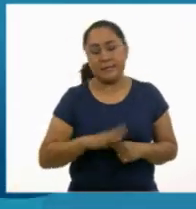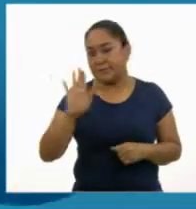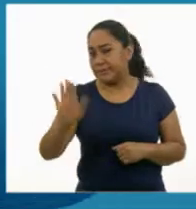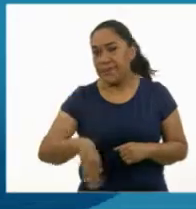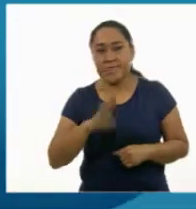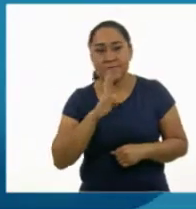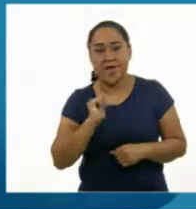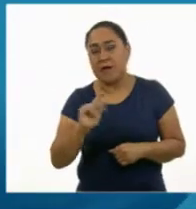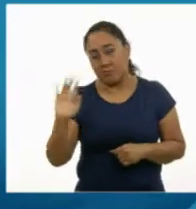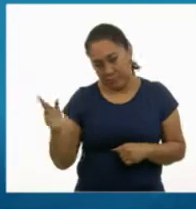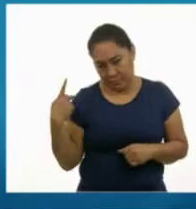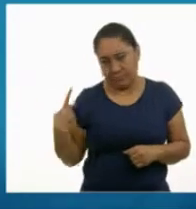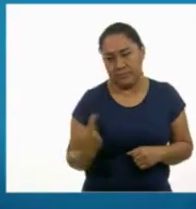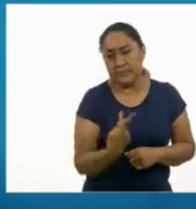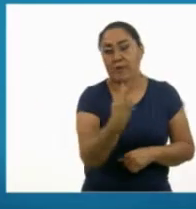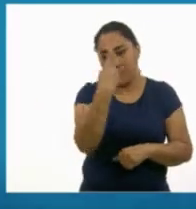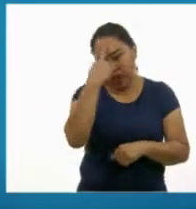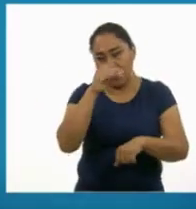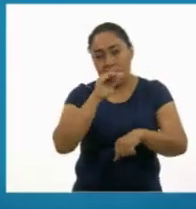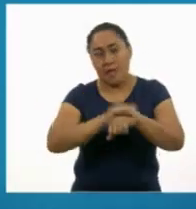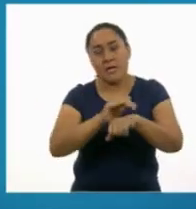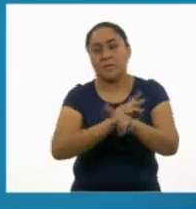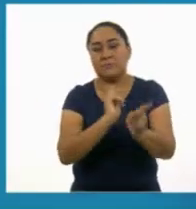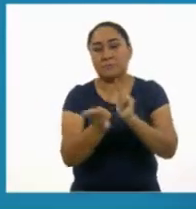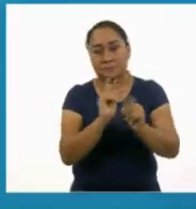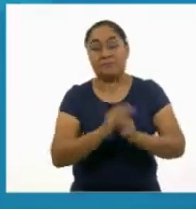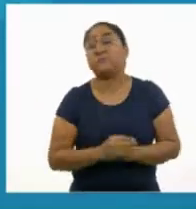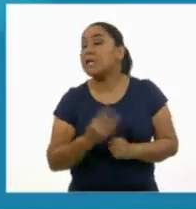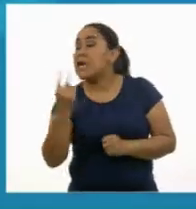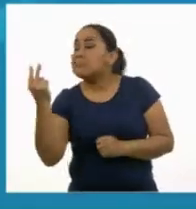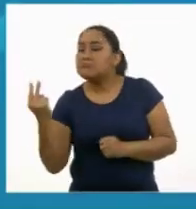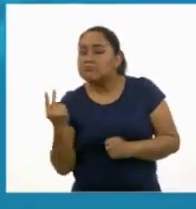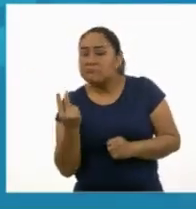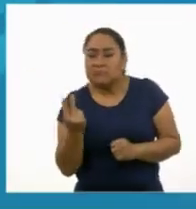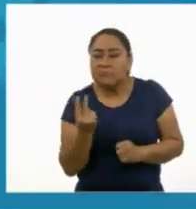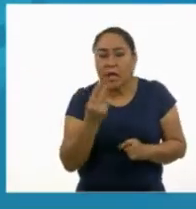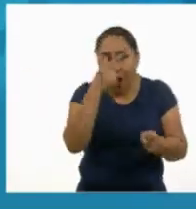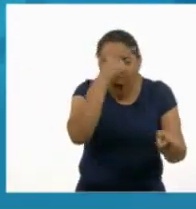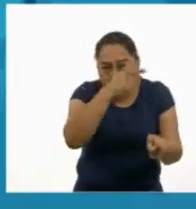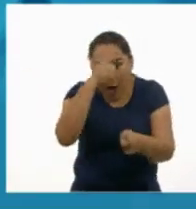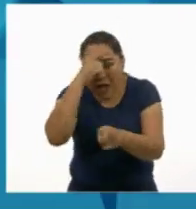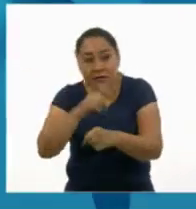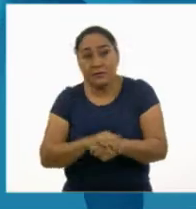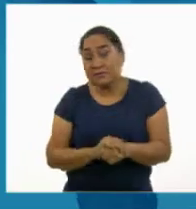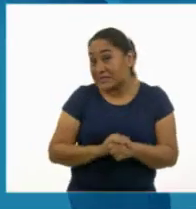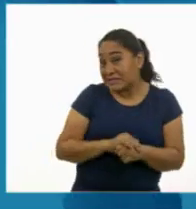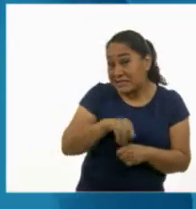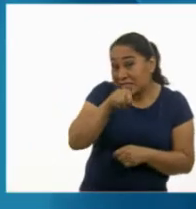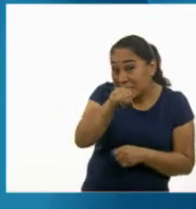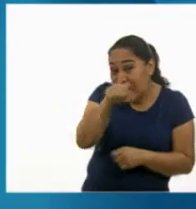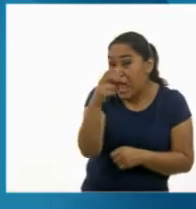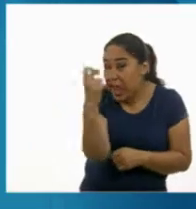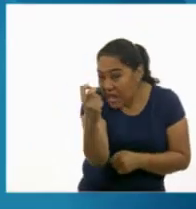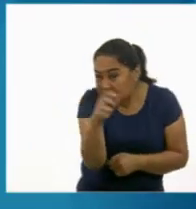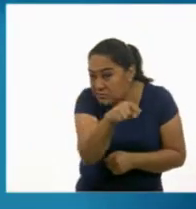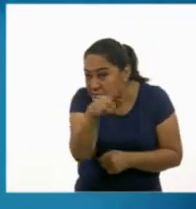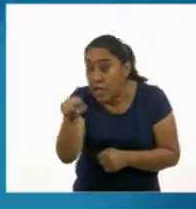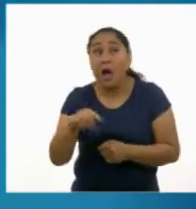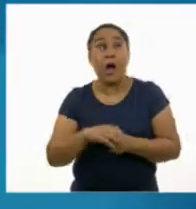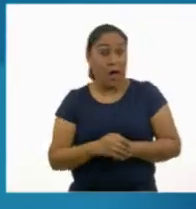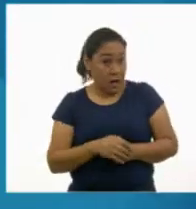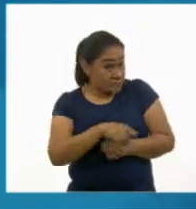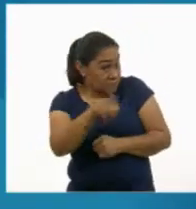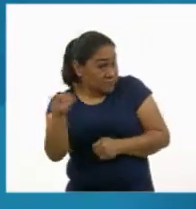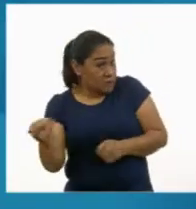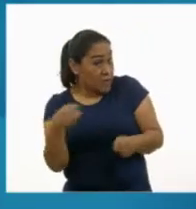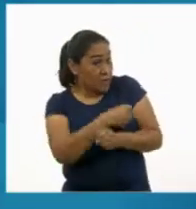compañeros! Guante y calcetín con rombos man encontraron rápidamente a sus calcetines. ¡Ahí están! ¡Esos son! ¿Ellos son los que